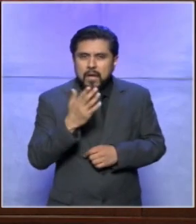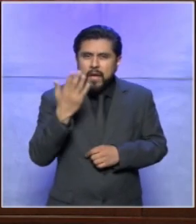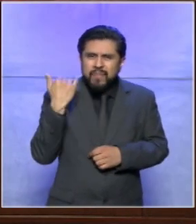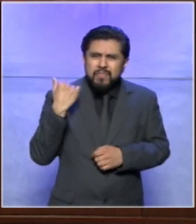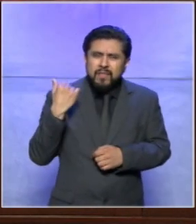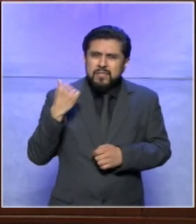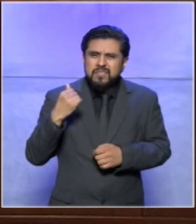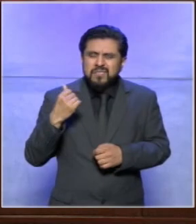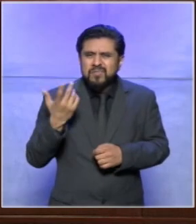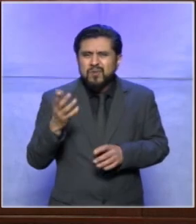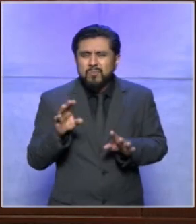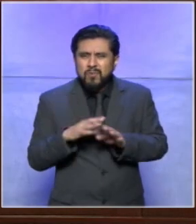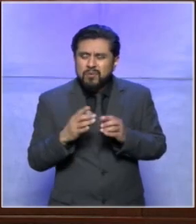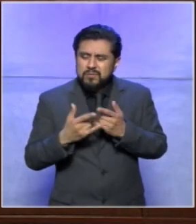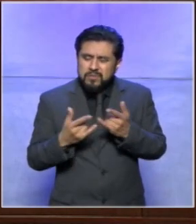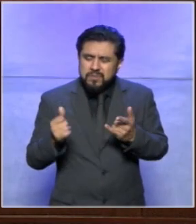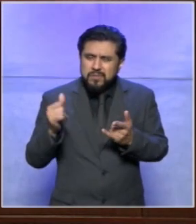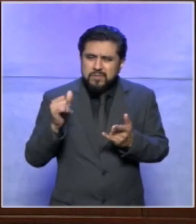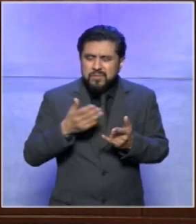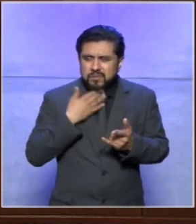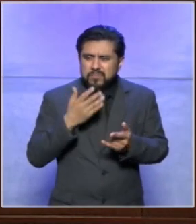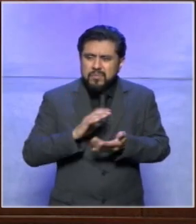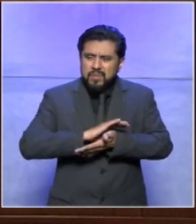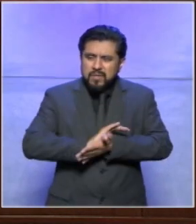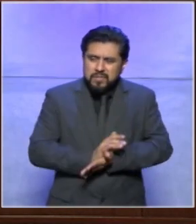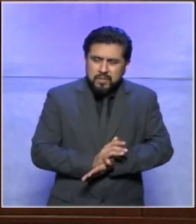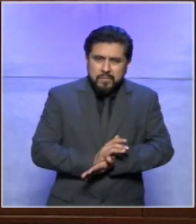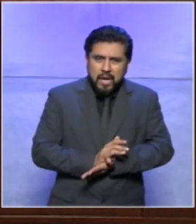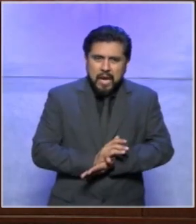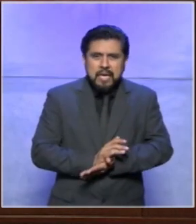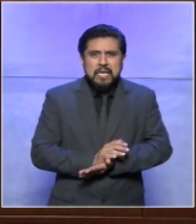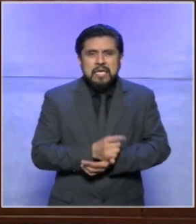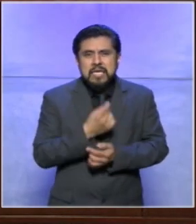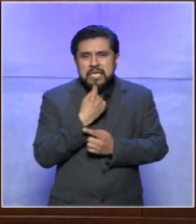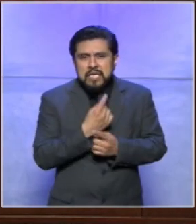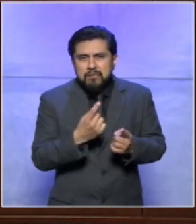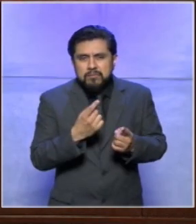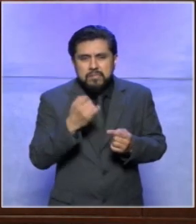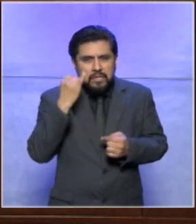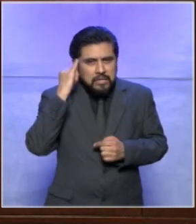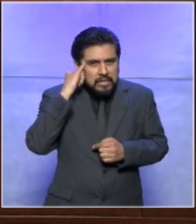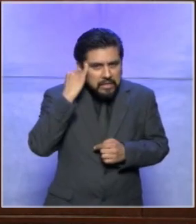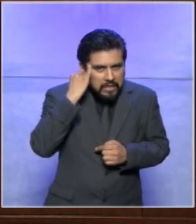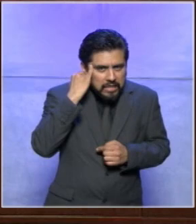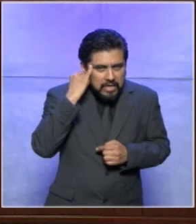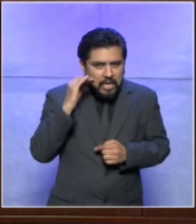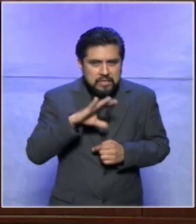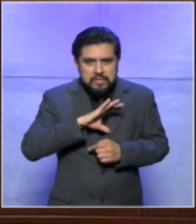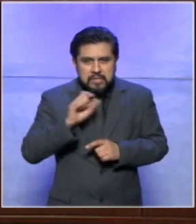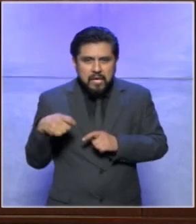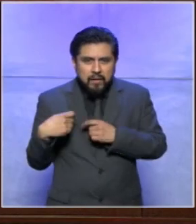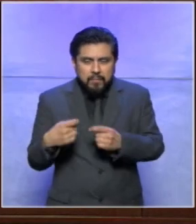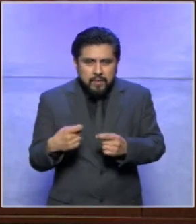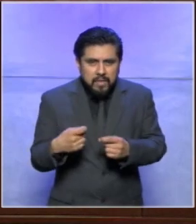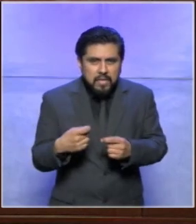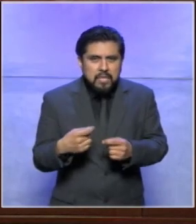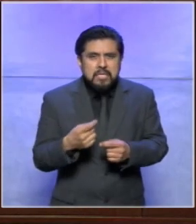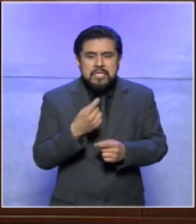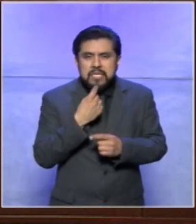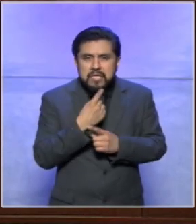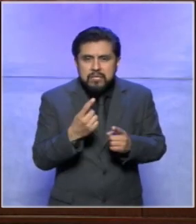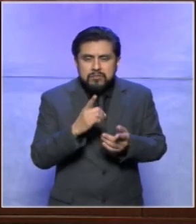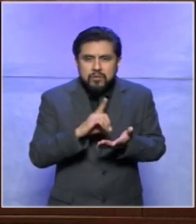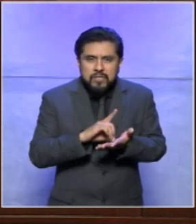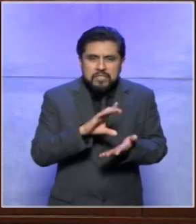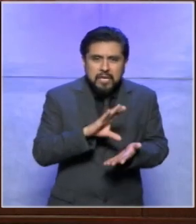históricamente discriminados me refiero pues a los niños indígenas niñas indígenas afrodescendientes migrantes o con